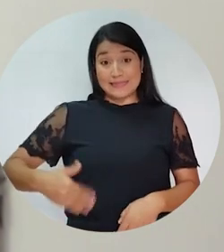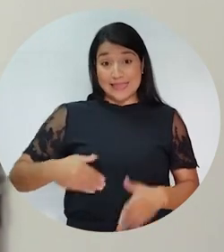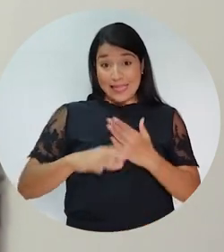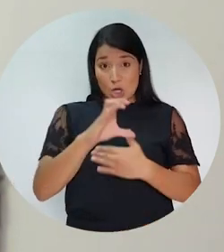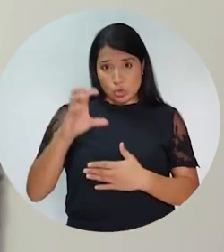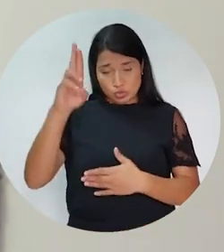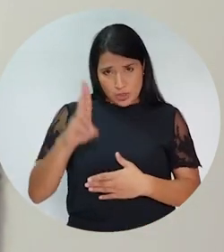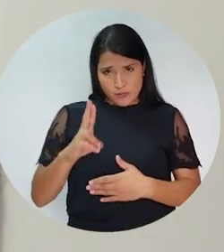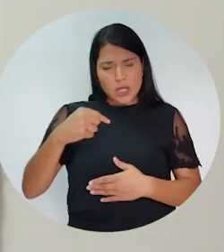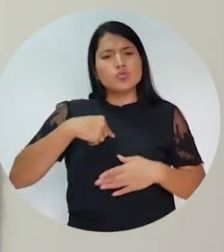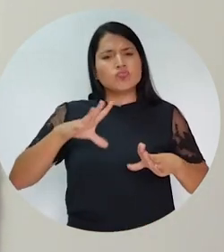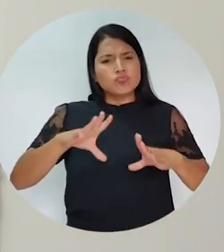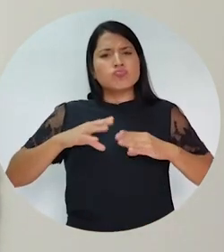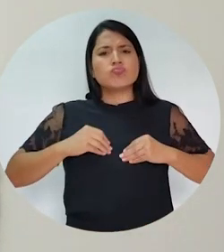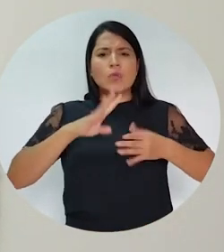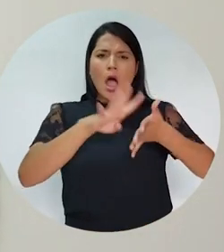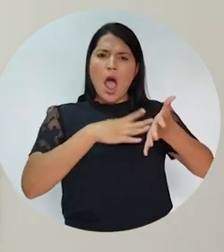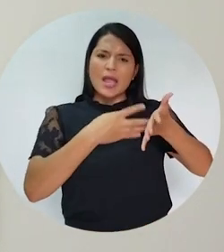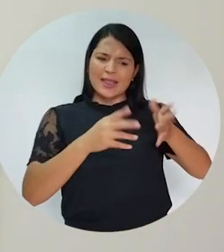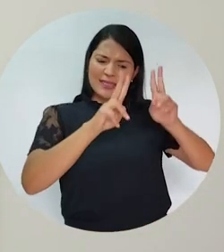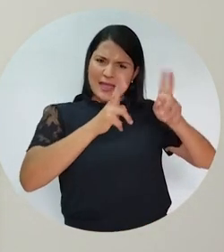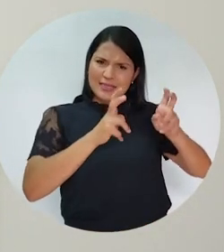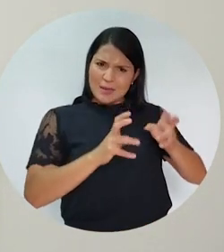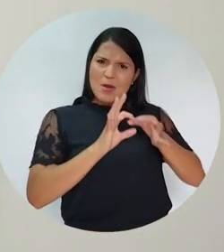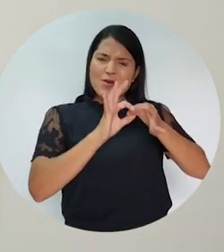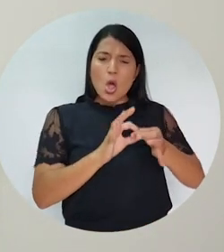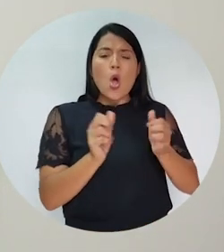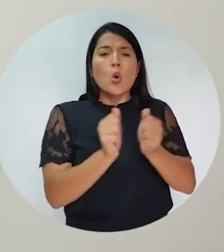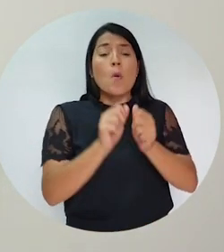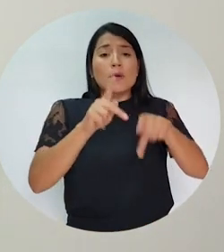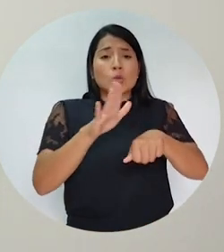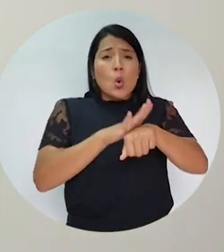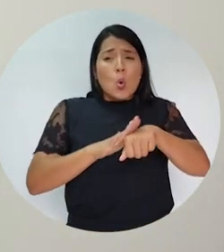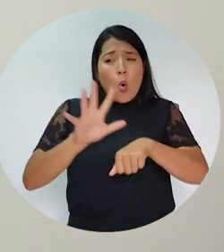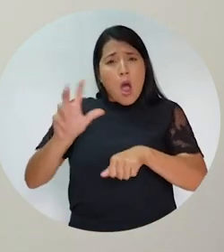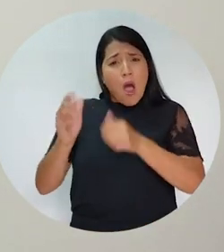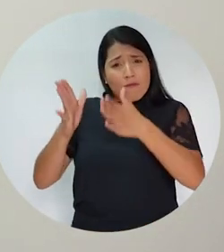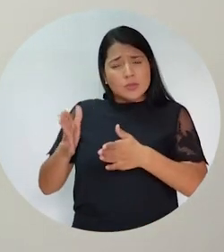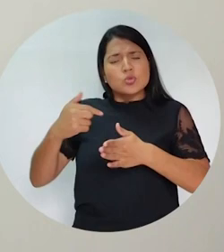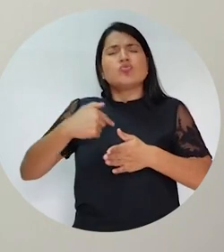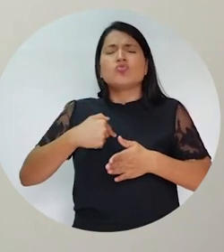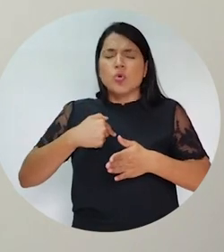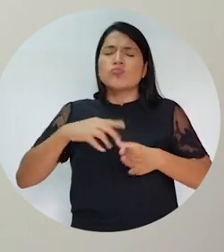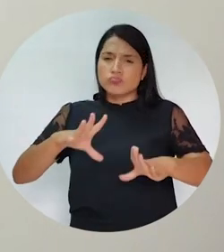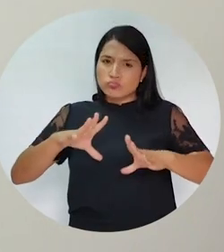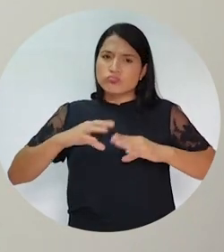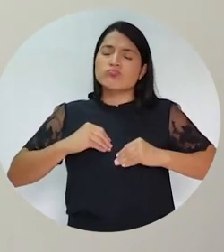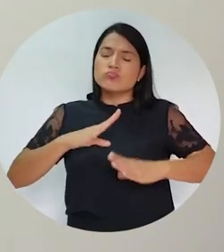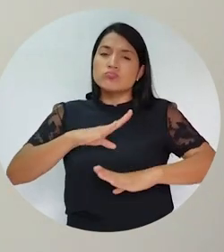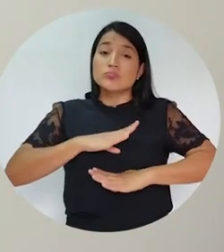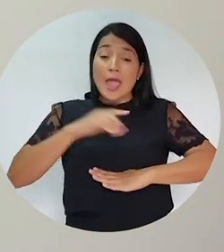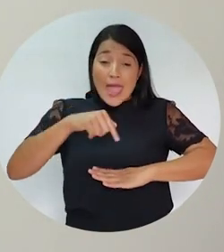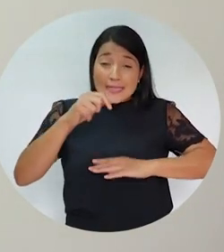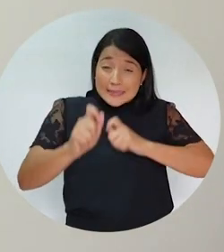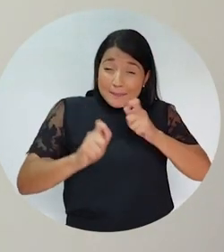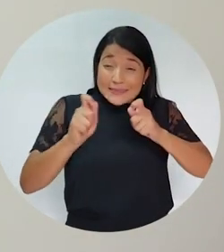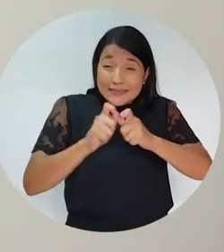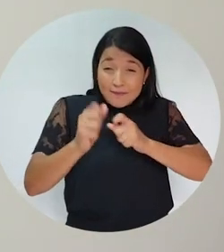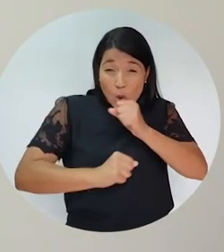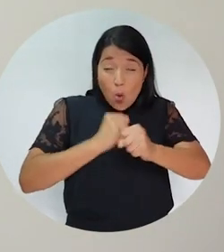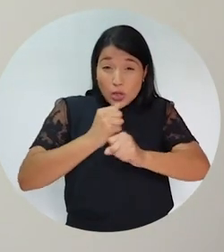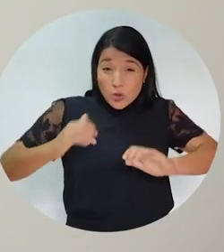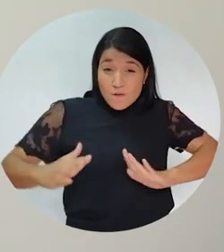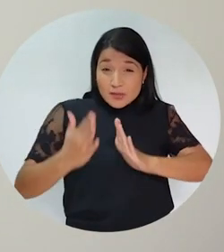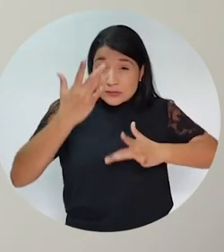de la República, he llevado adelante la agenda afrodescendiente y me complace muchísimo que en este particular